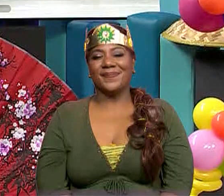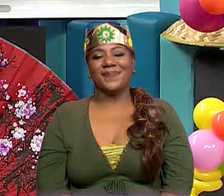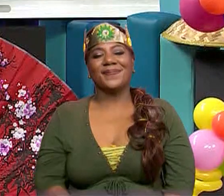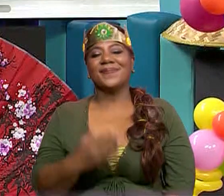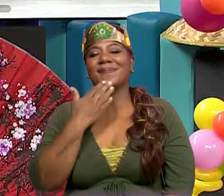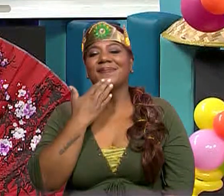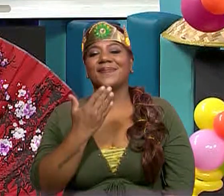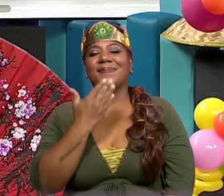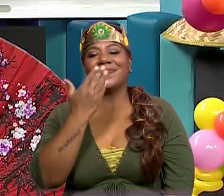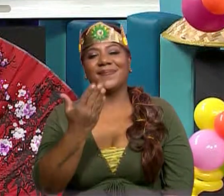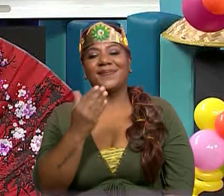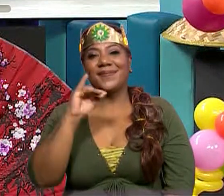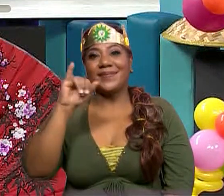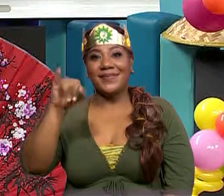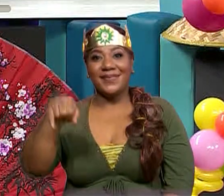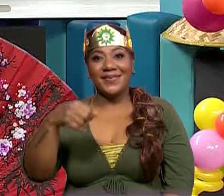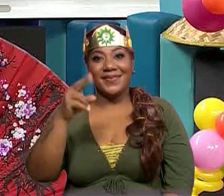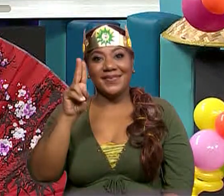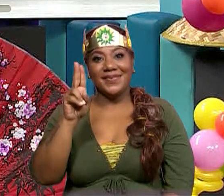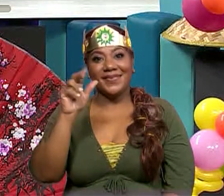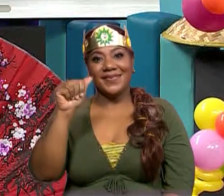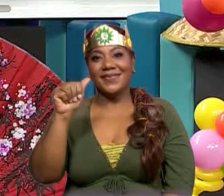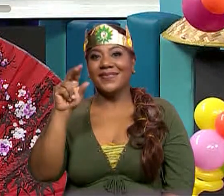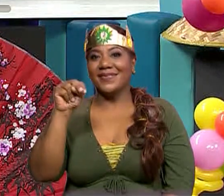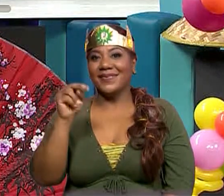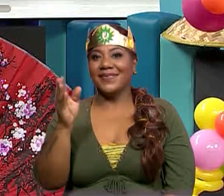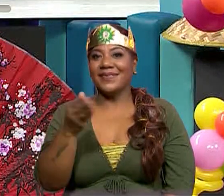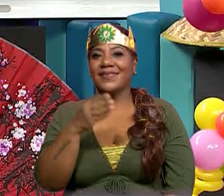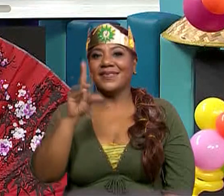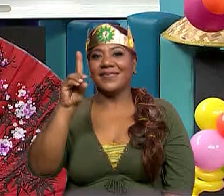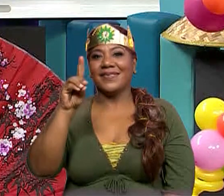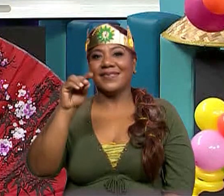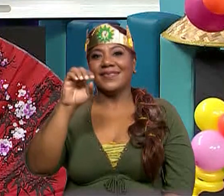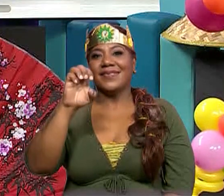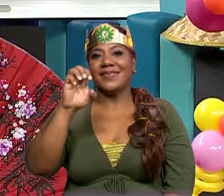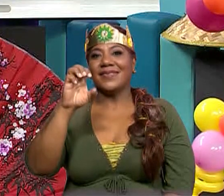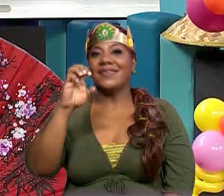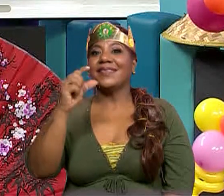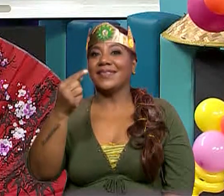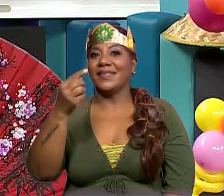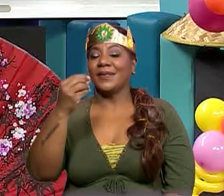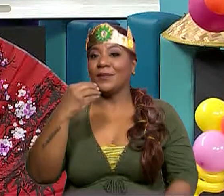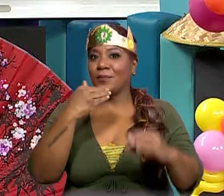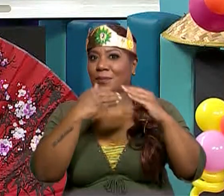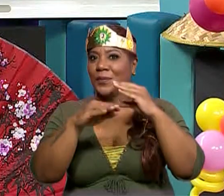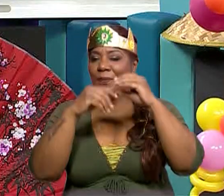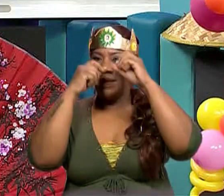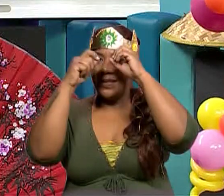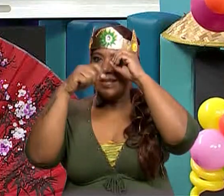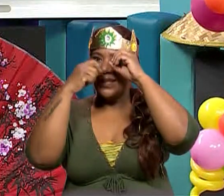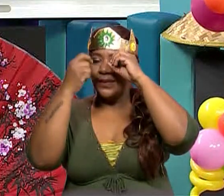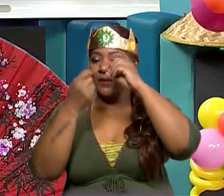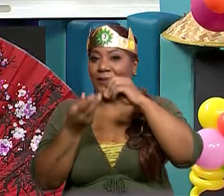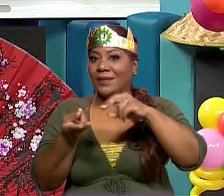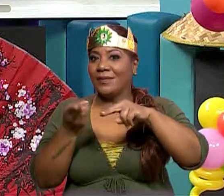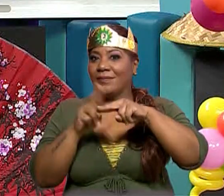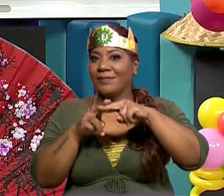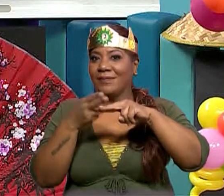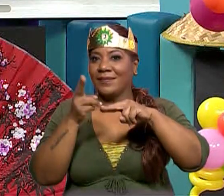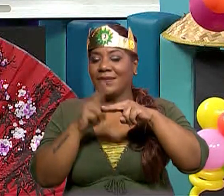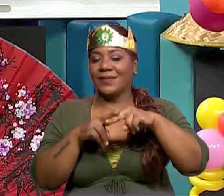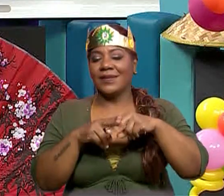Muchísimas gracias Juan Diego por compartir con nosotros tu boleto de entrada a la clase de hoy que era el reto extra y por